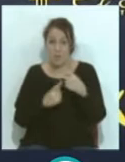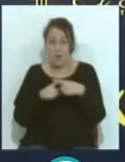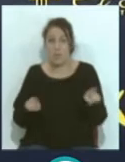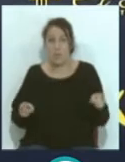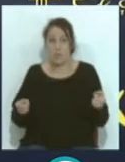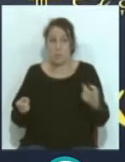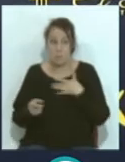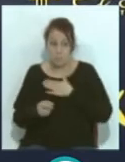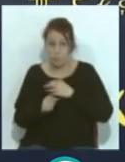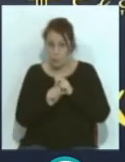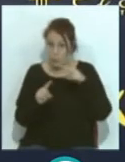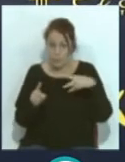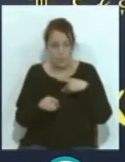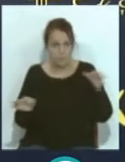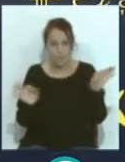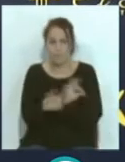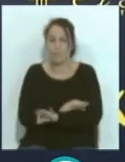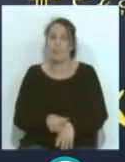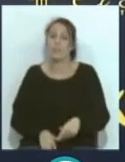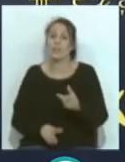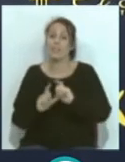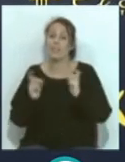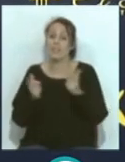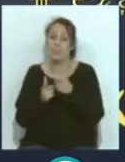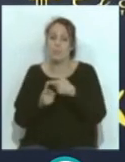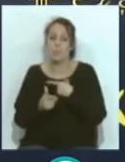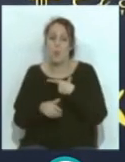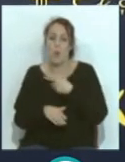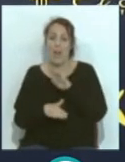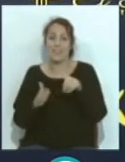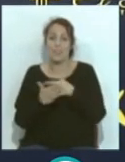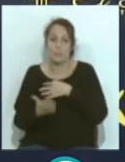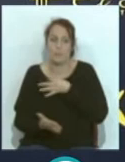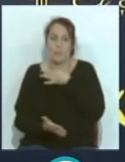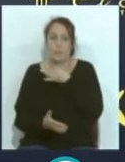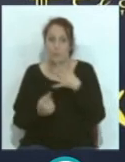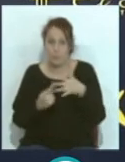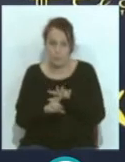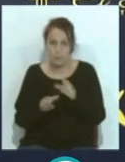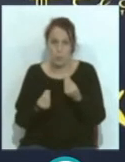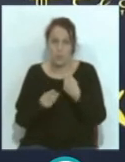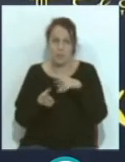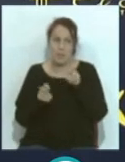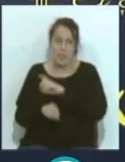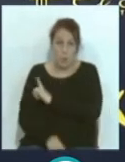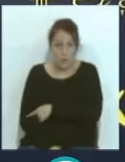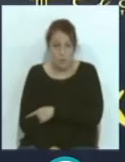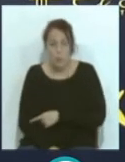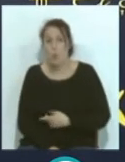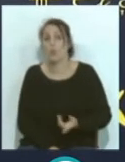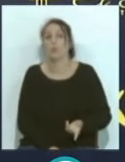bajo mi punto de vista, se equivoca. El Getafe es un equipo que te lleva al límite en muchas situaciones, en lo deportivo, en